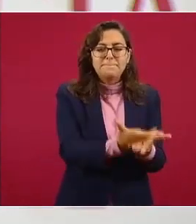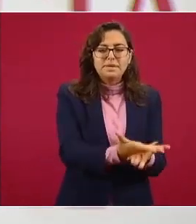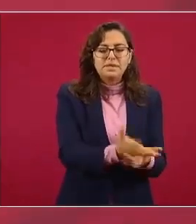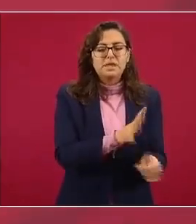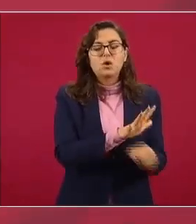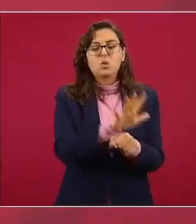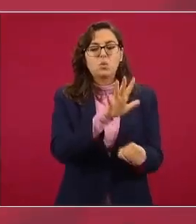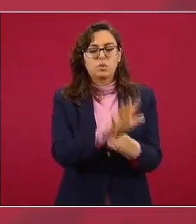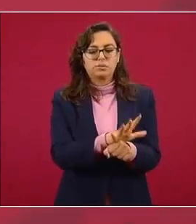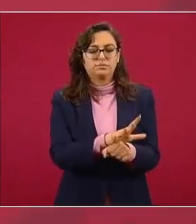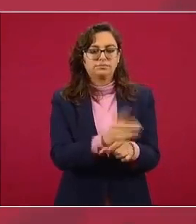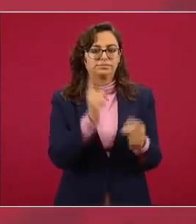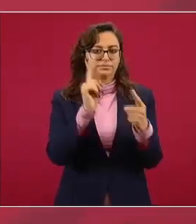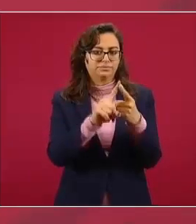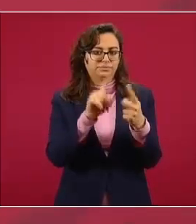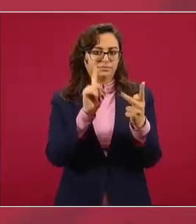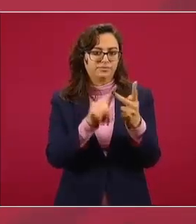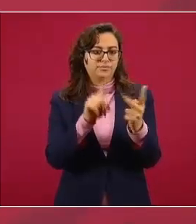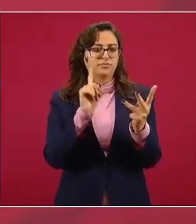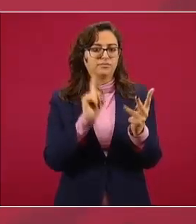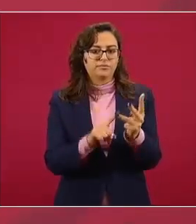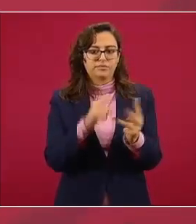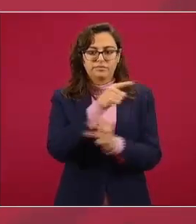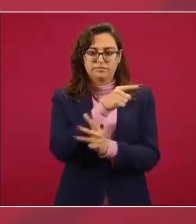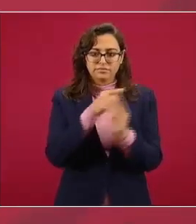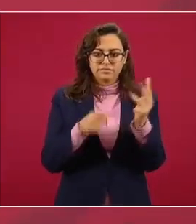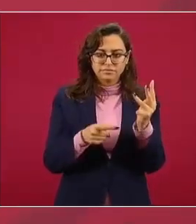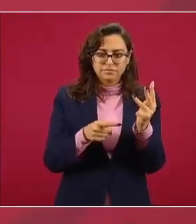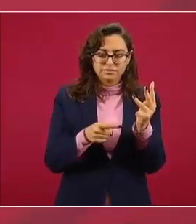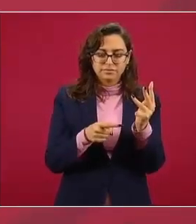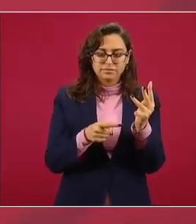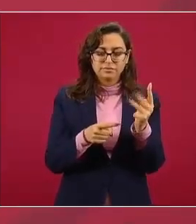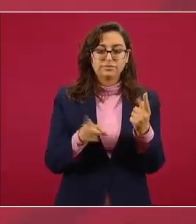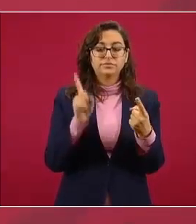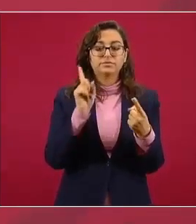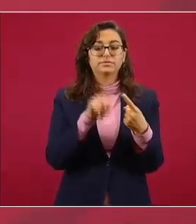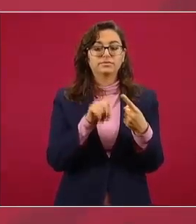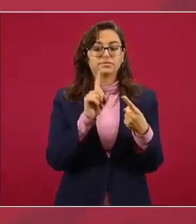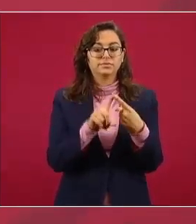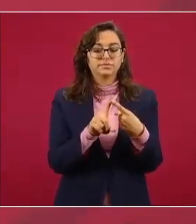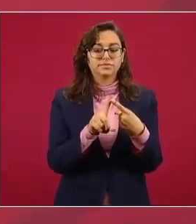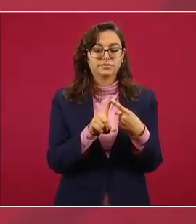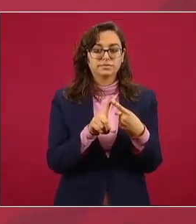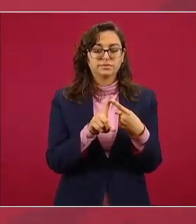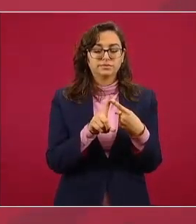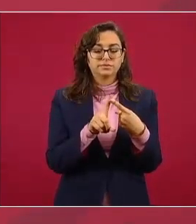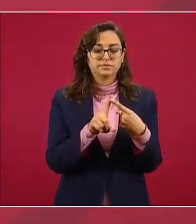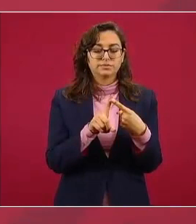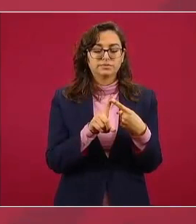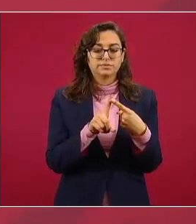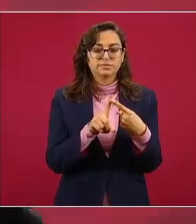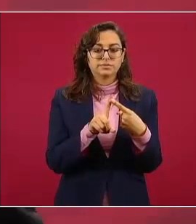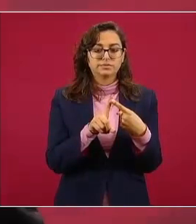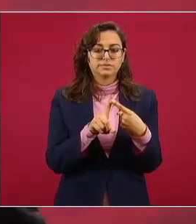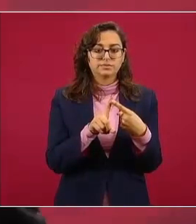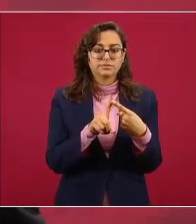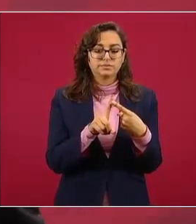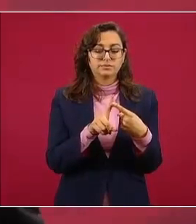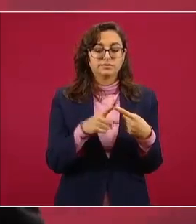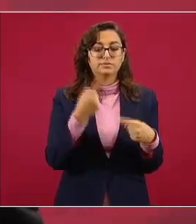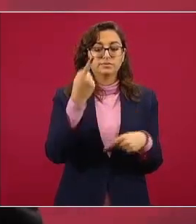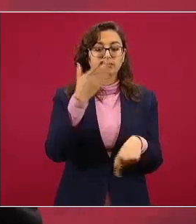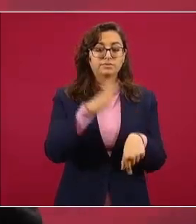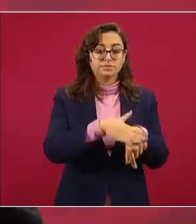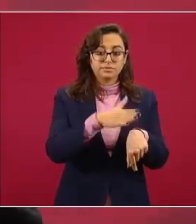tres cuestiones específicas la primera que se sirva ordenar